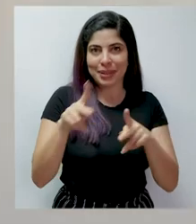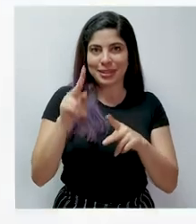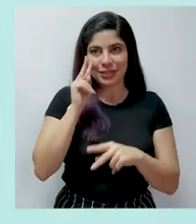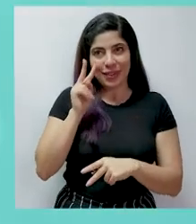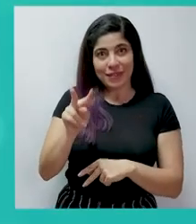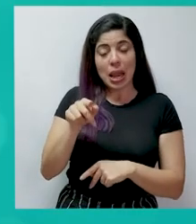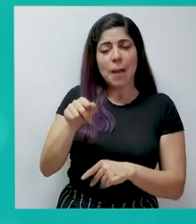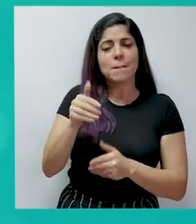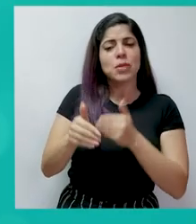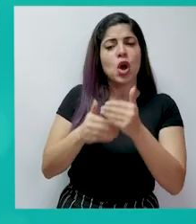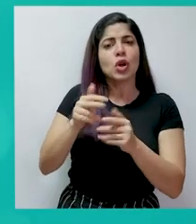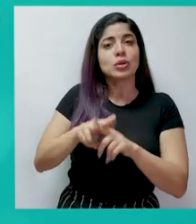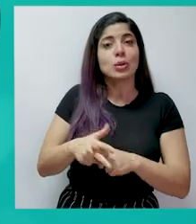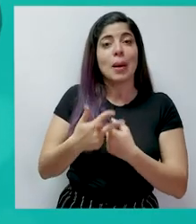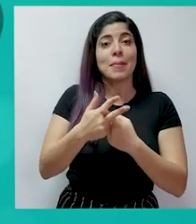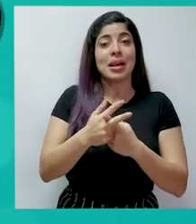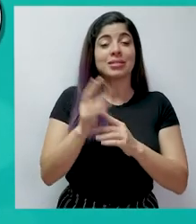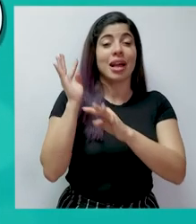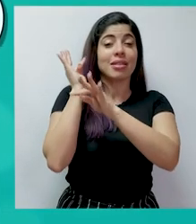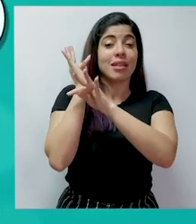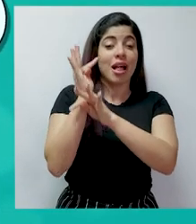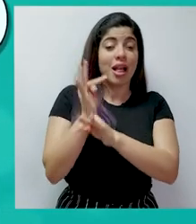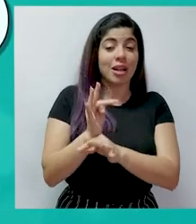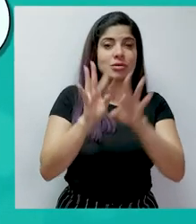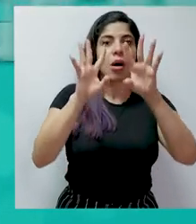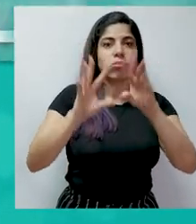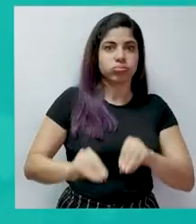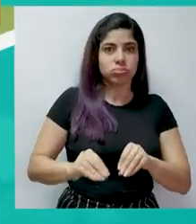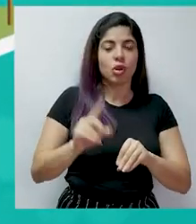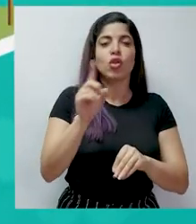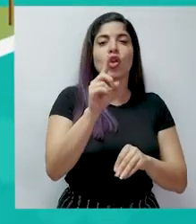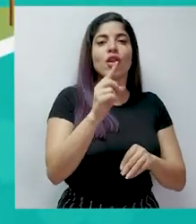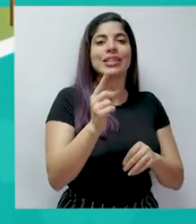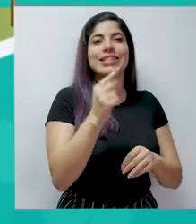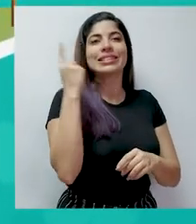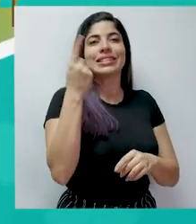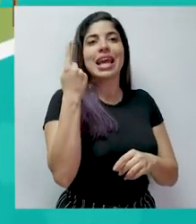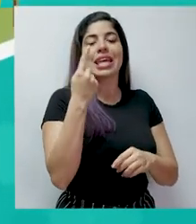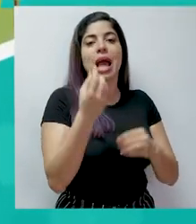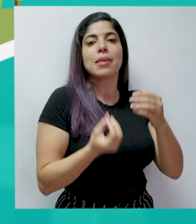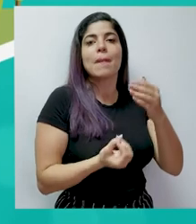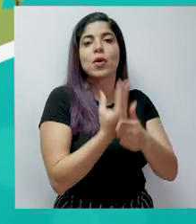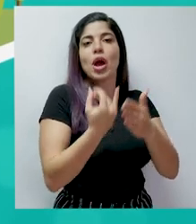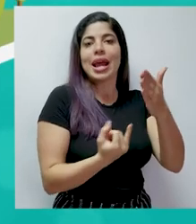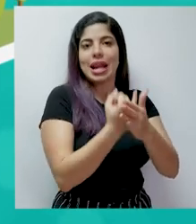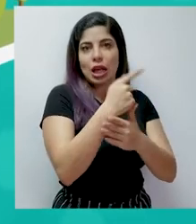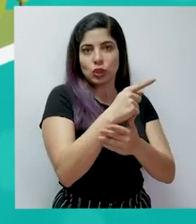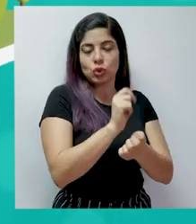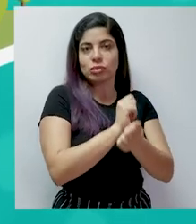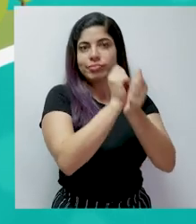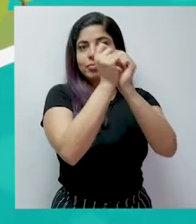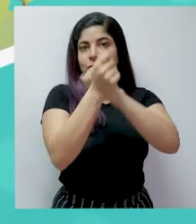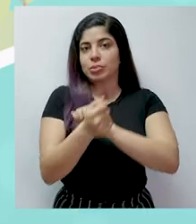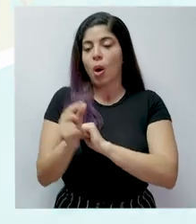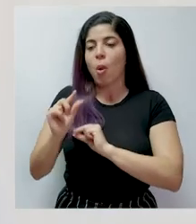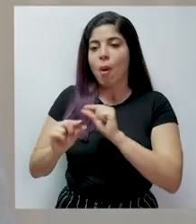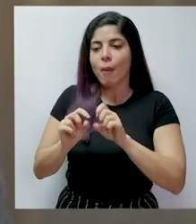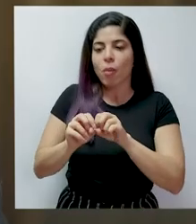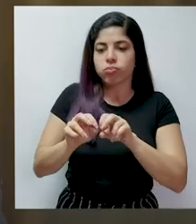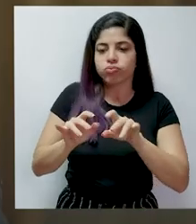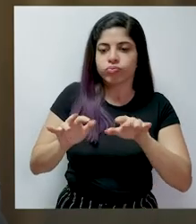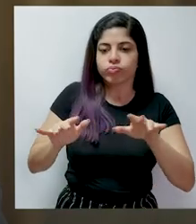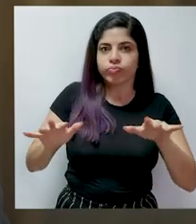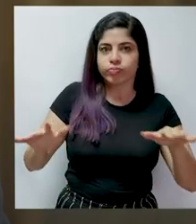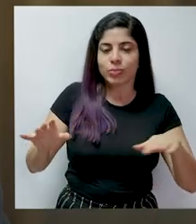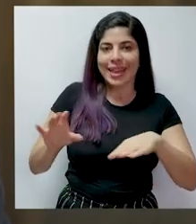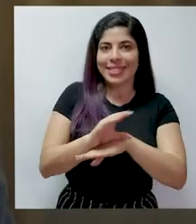televidentes. El proceso dará inicio con el apagón analógico de las transmisiones que se realizan desde el volcán Irasú y poco a poco iniciará el encendido